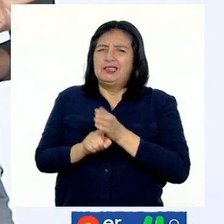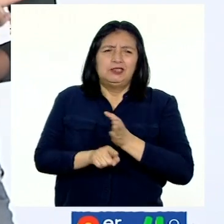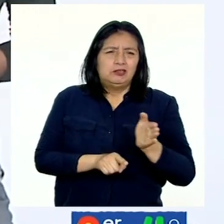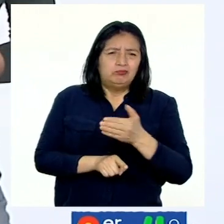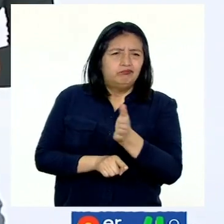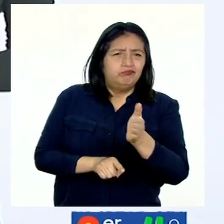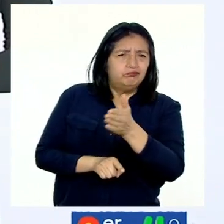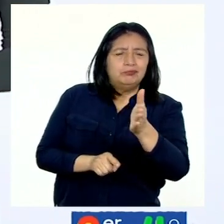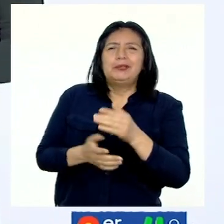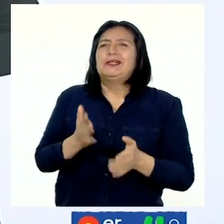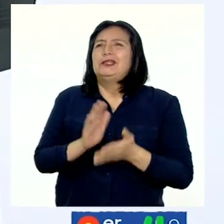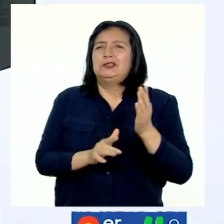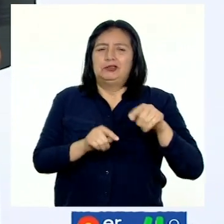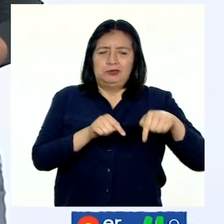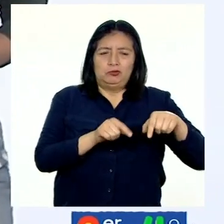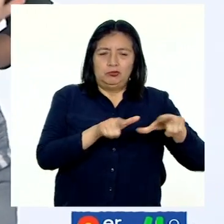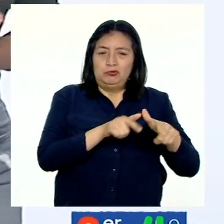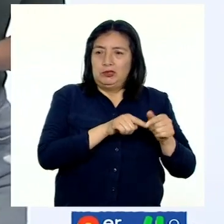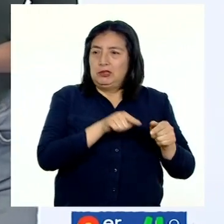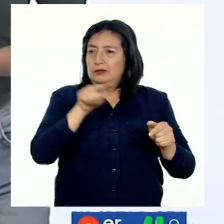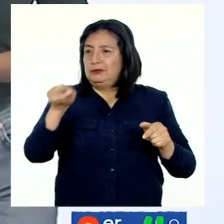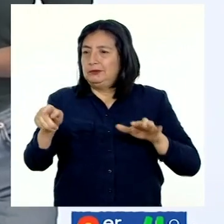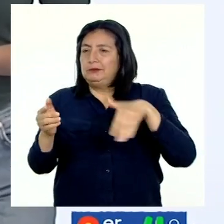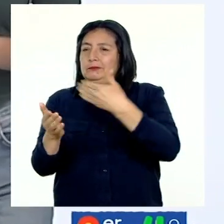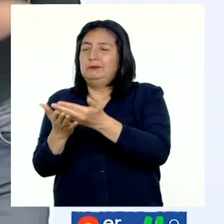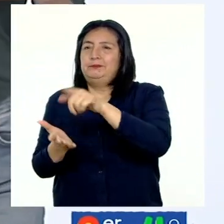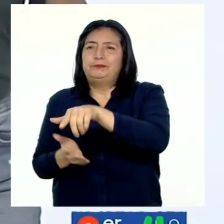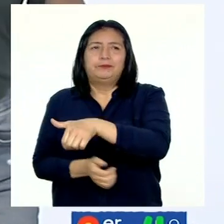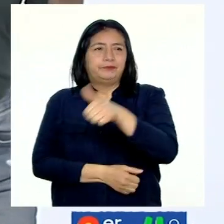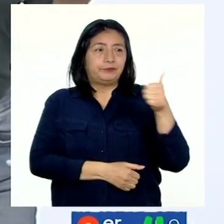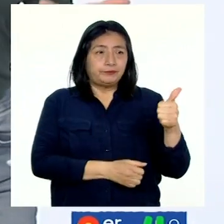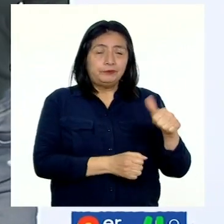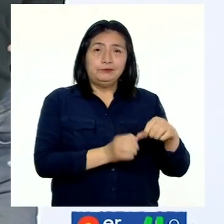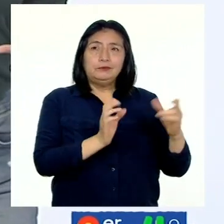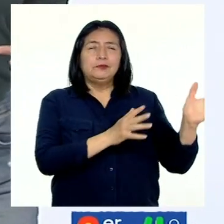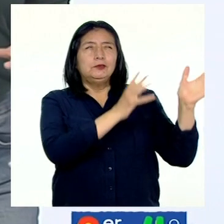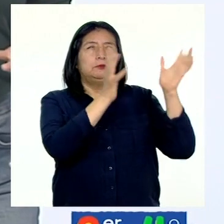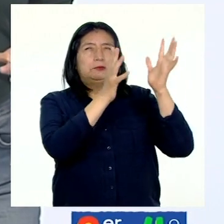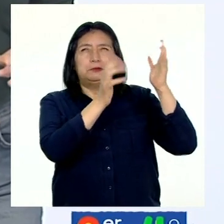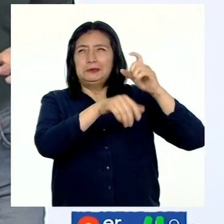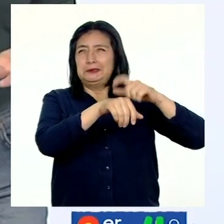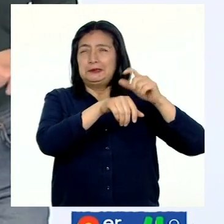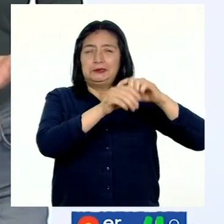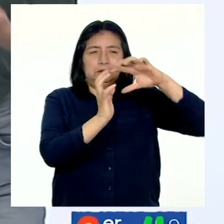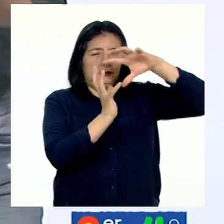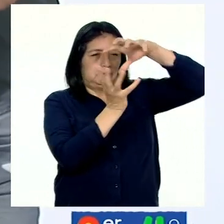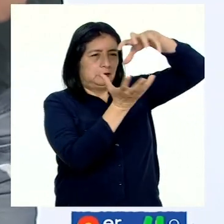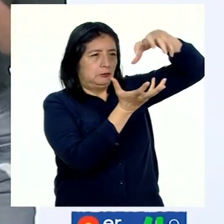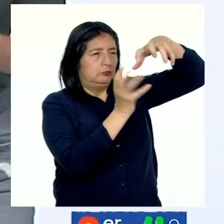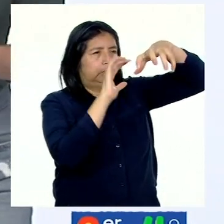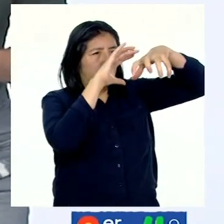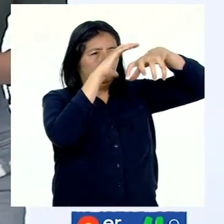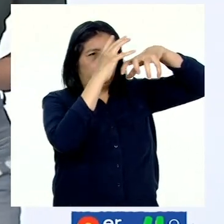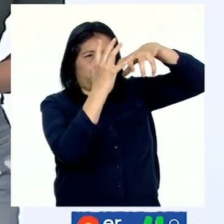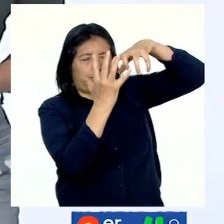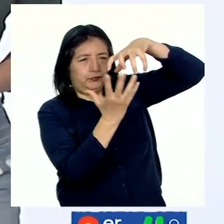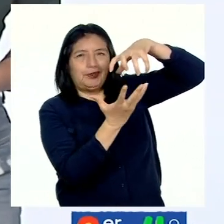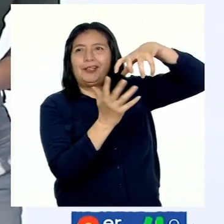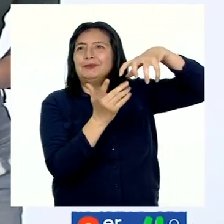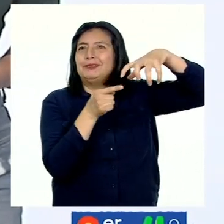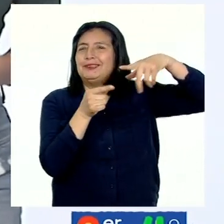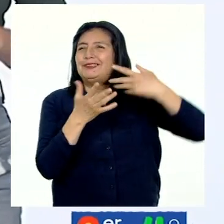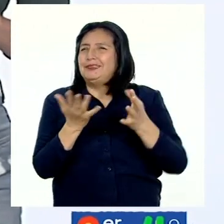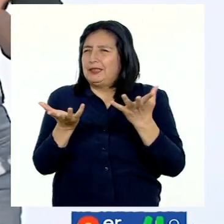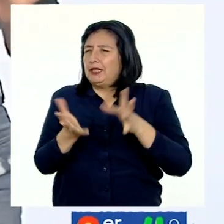de un lugar a otro. En el programa anterior diferenciamos el clima del tiempo atmosférico y aprendimos que los